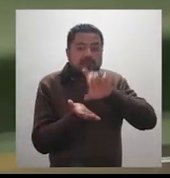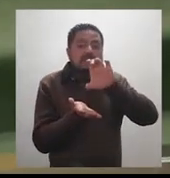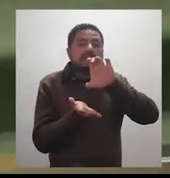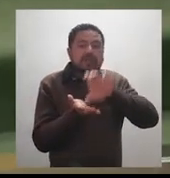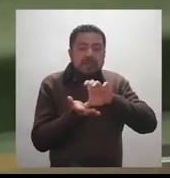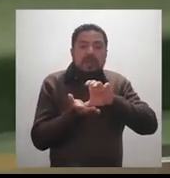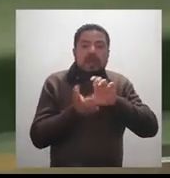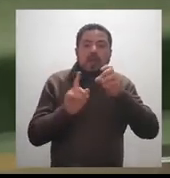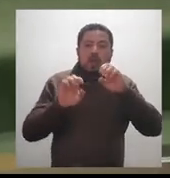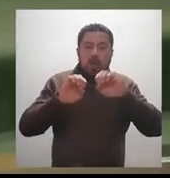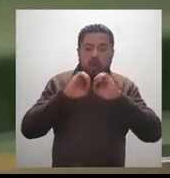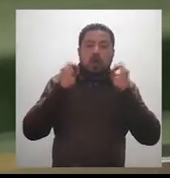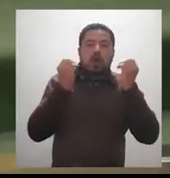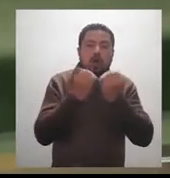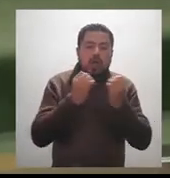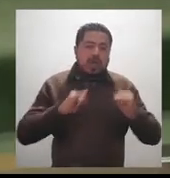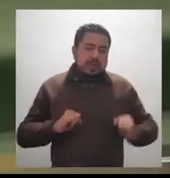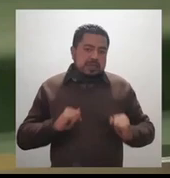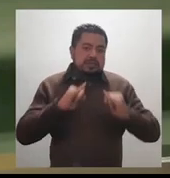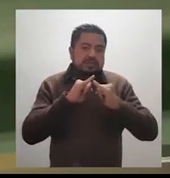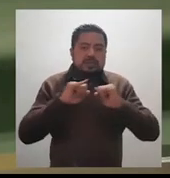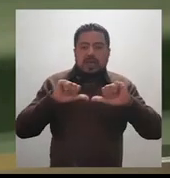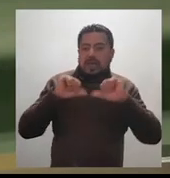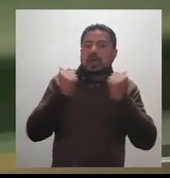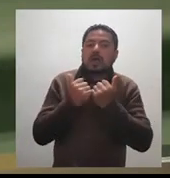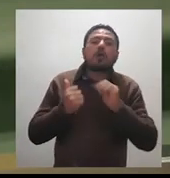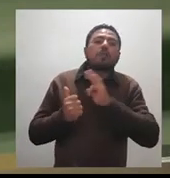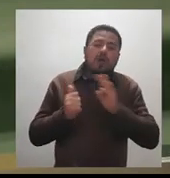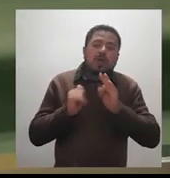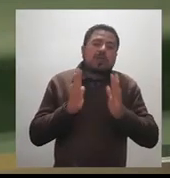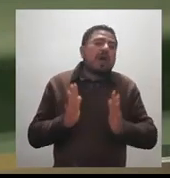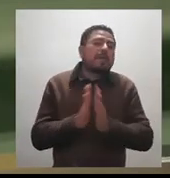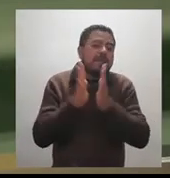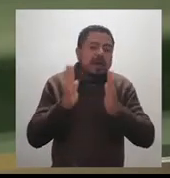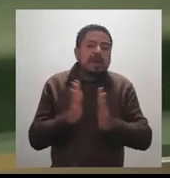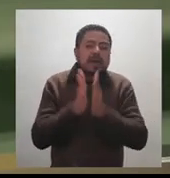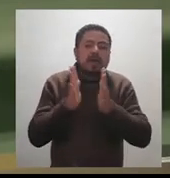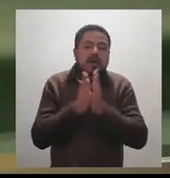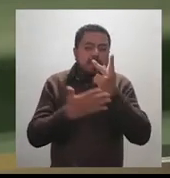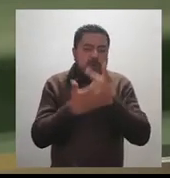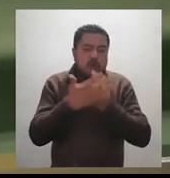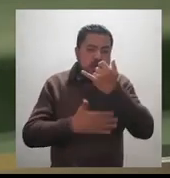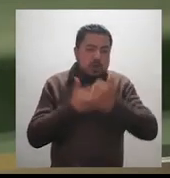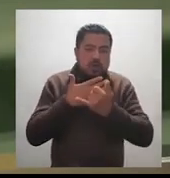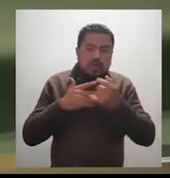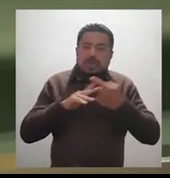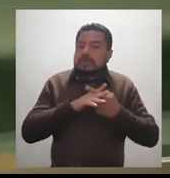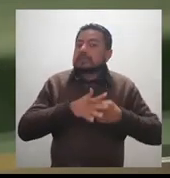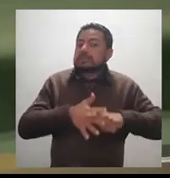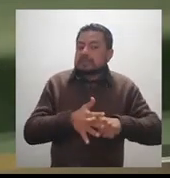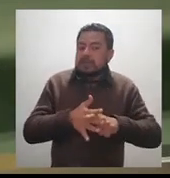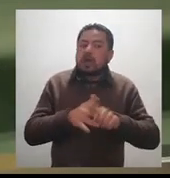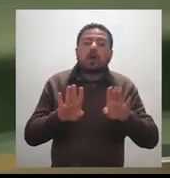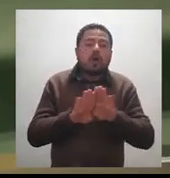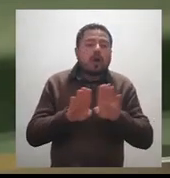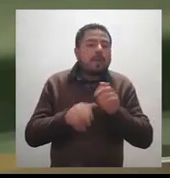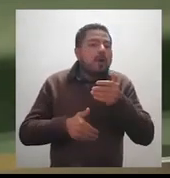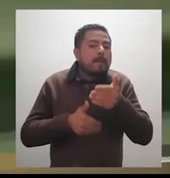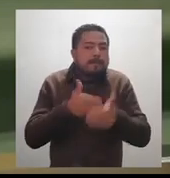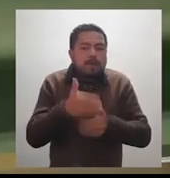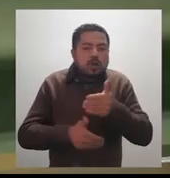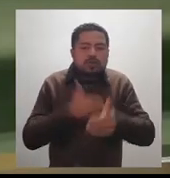con discapacidad y las organizaciones que las representan podrán participar tanto en el proyecto de iniciativa como